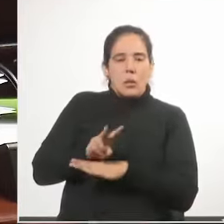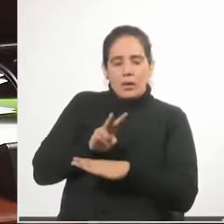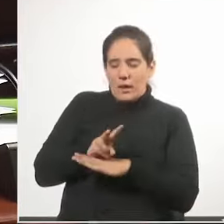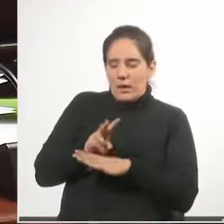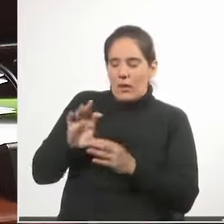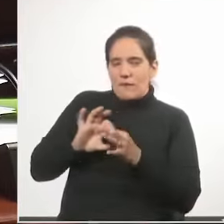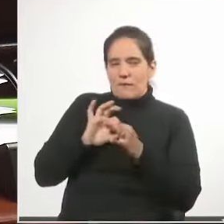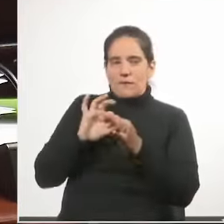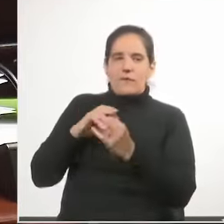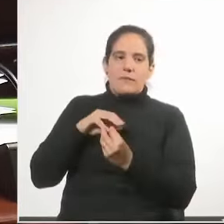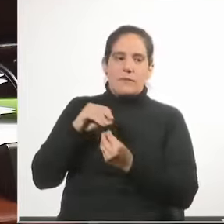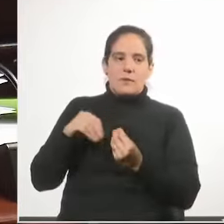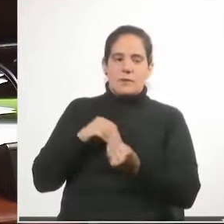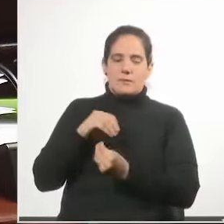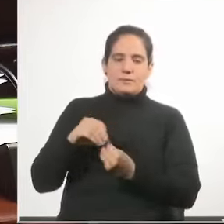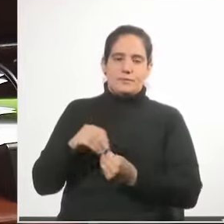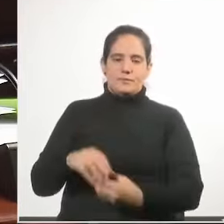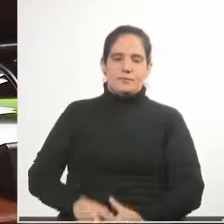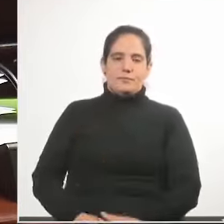familiares.